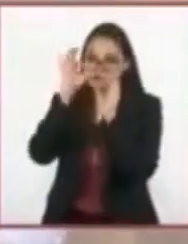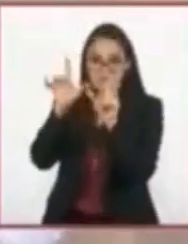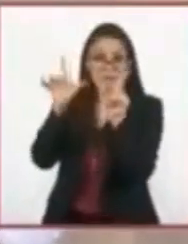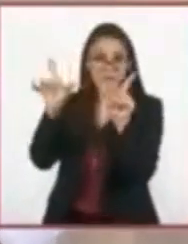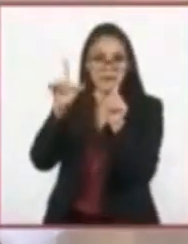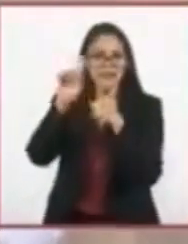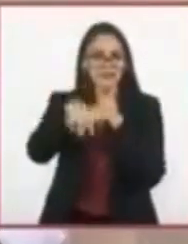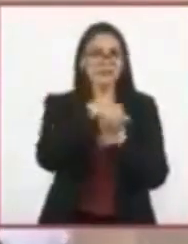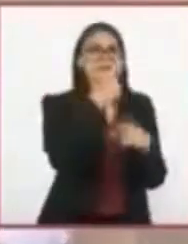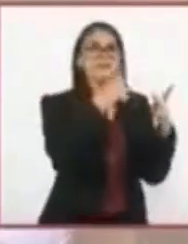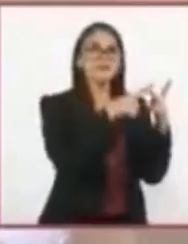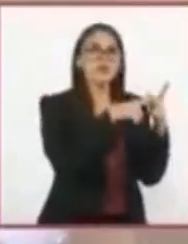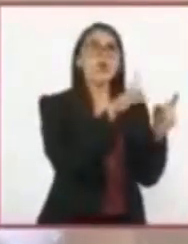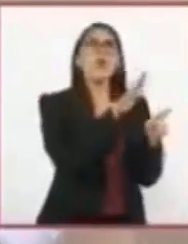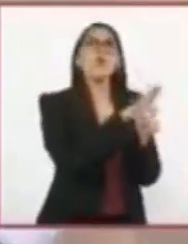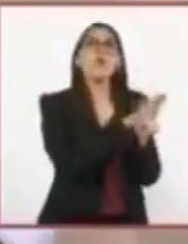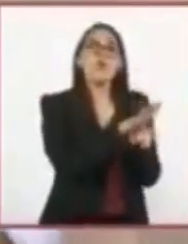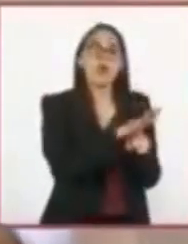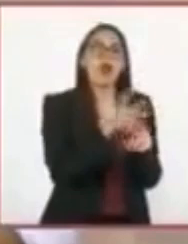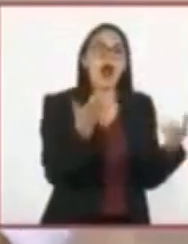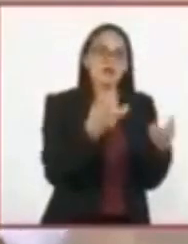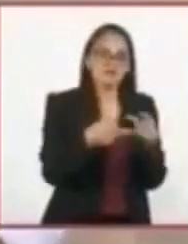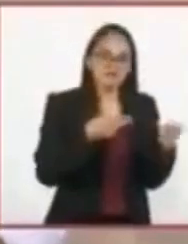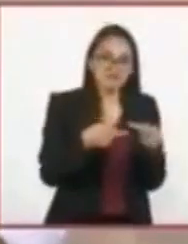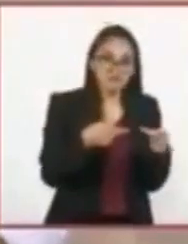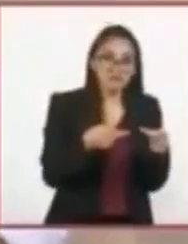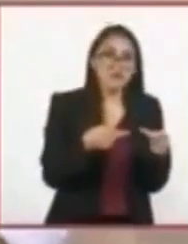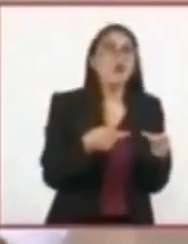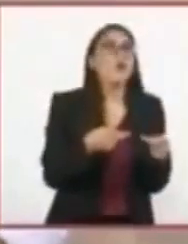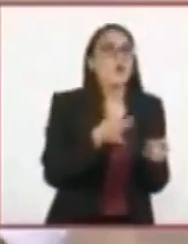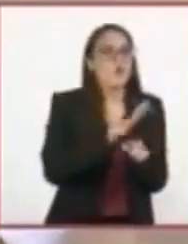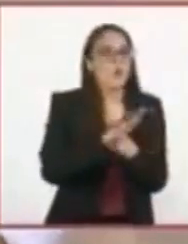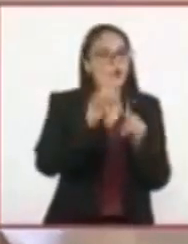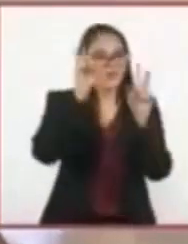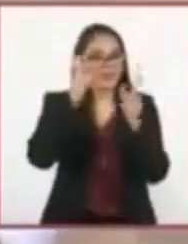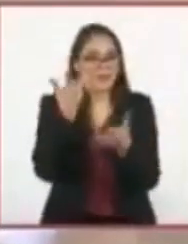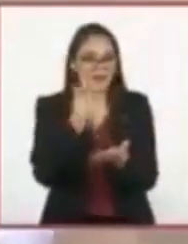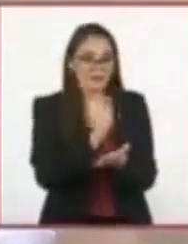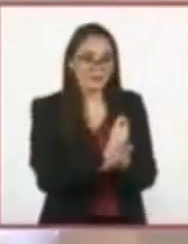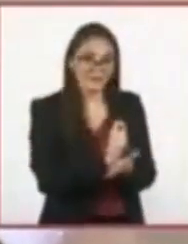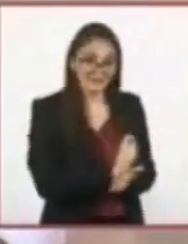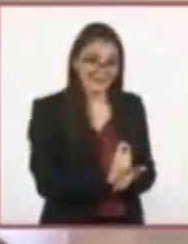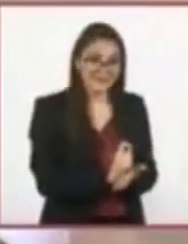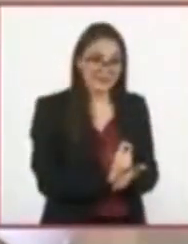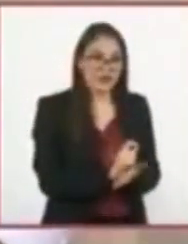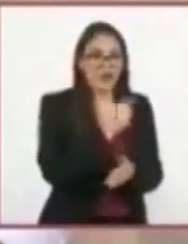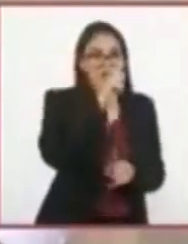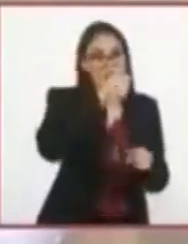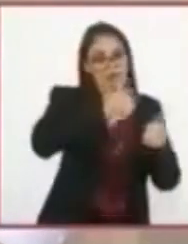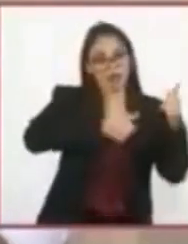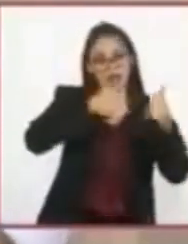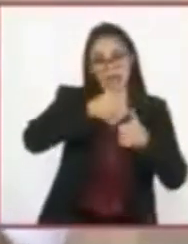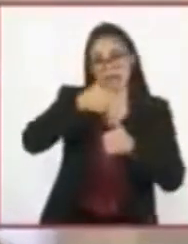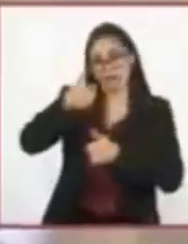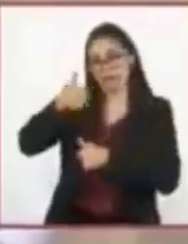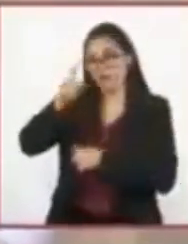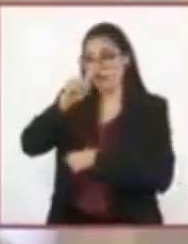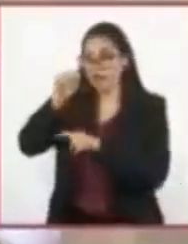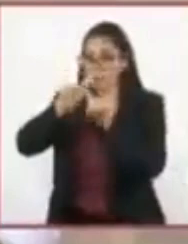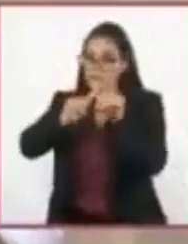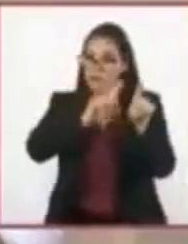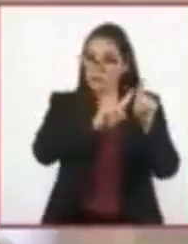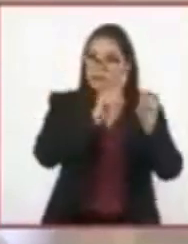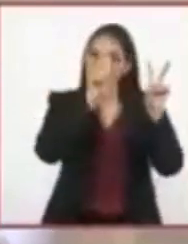definir. ¿Qué platillo cocinaremos? Es decir, ¿qué tipo de texto escribiremos? Porque cada tipo de texto tiene una función,